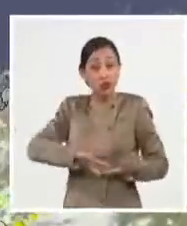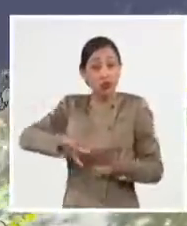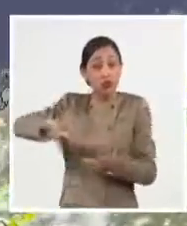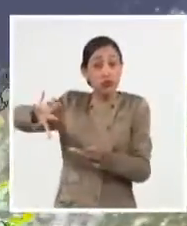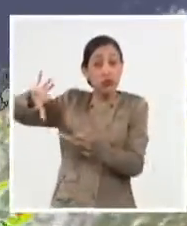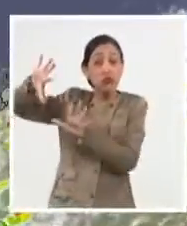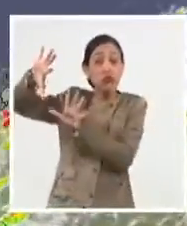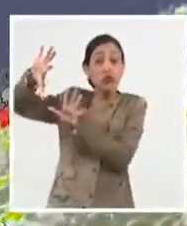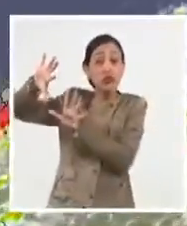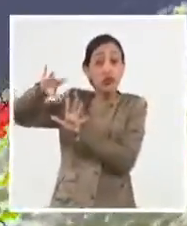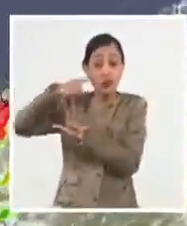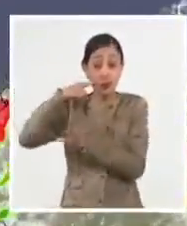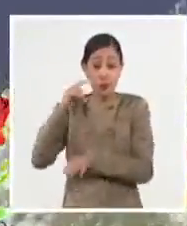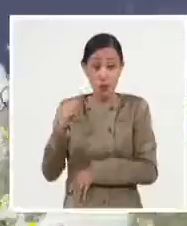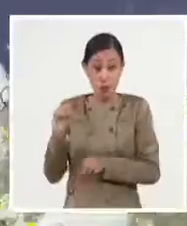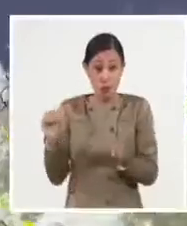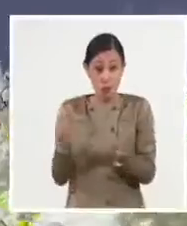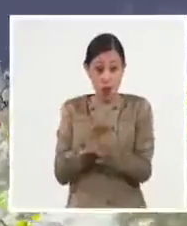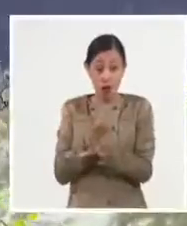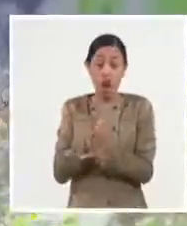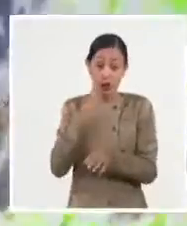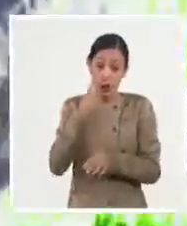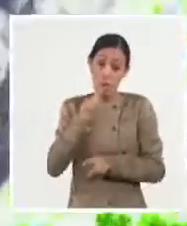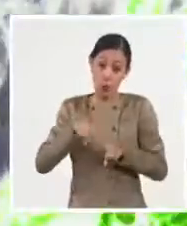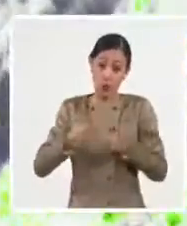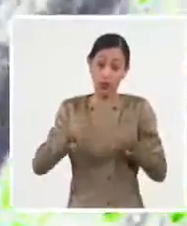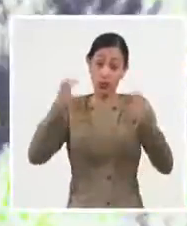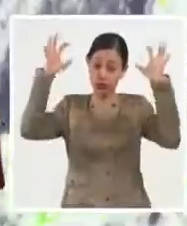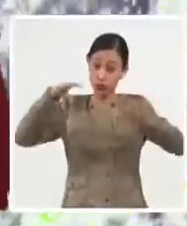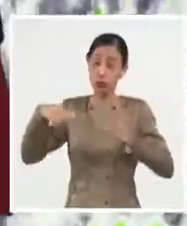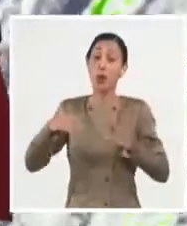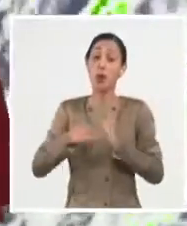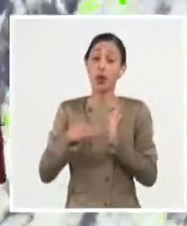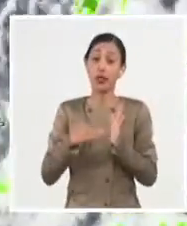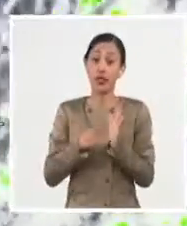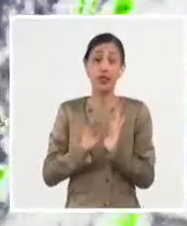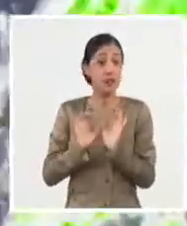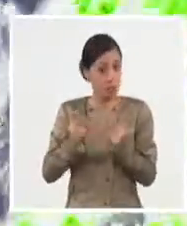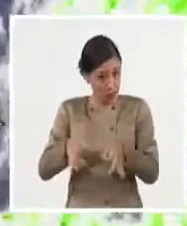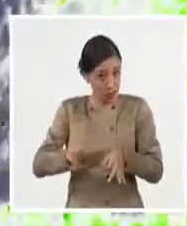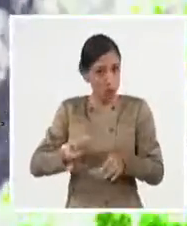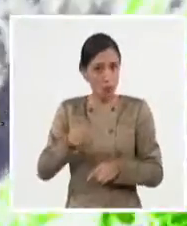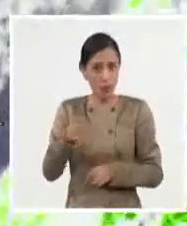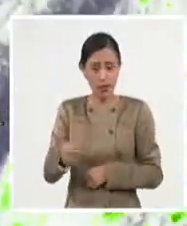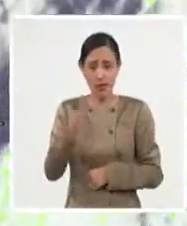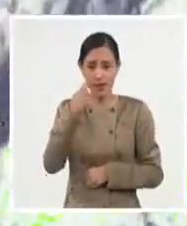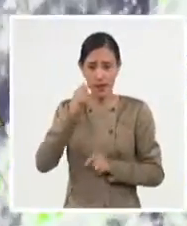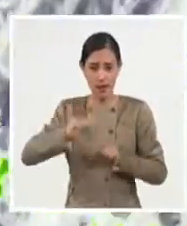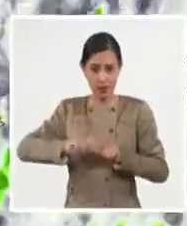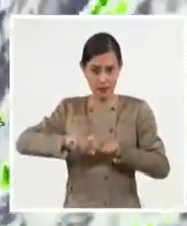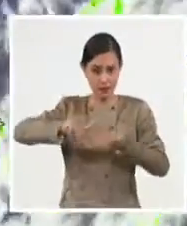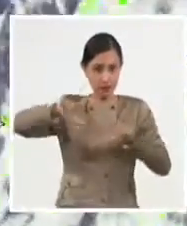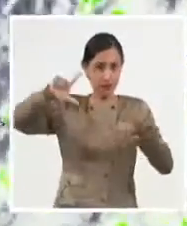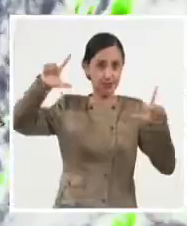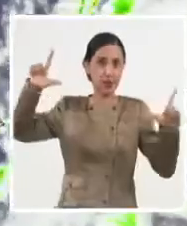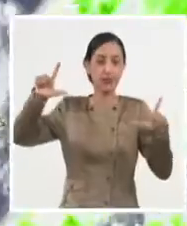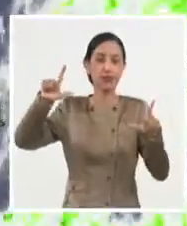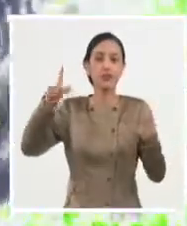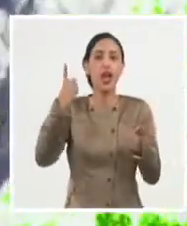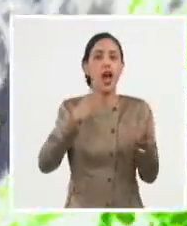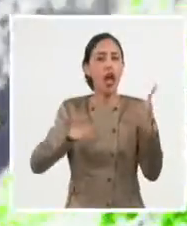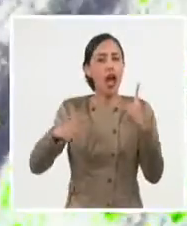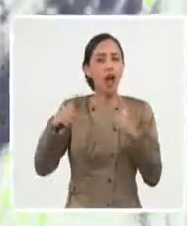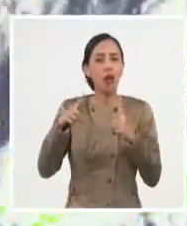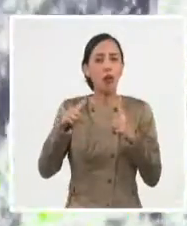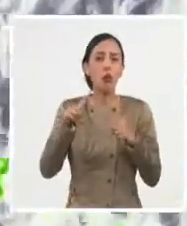eléctricas en la tarde, y así se va a mantener también durante el día de mañana. Observen en una imagen más ampliada, solo aislada actividad hacia la